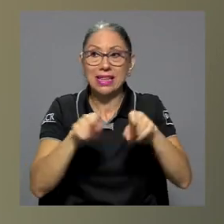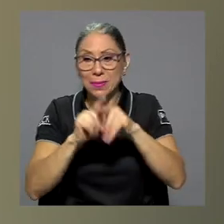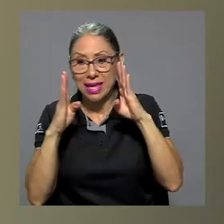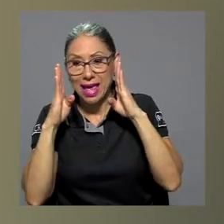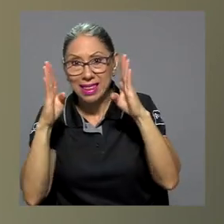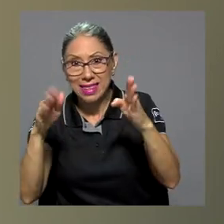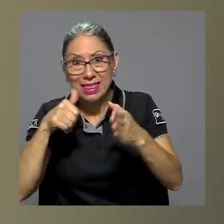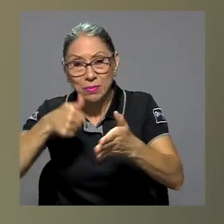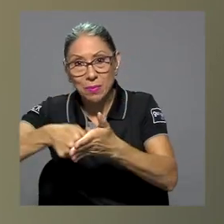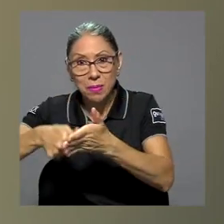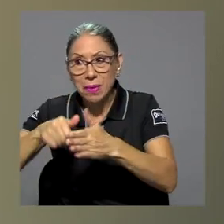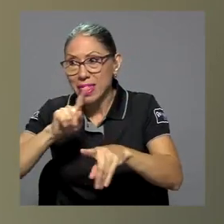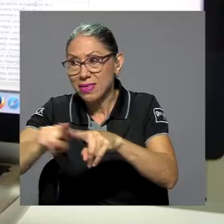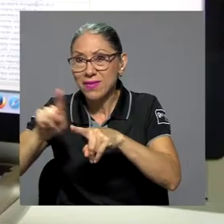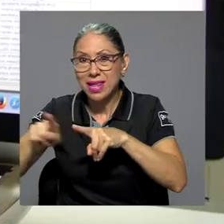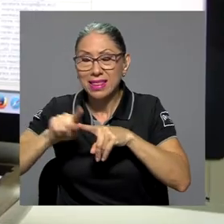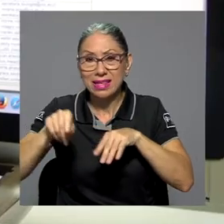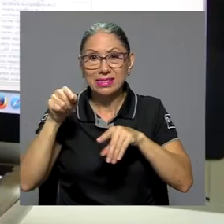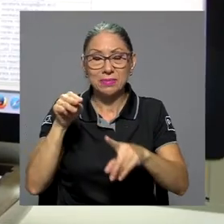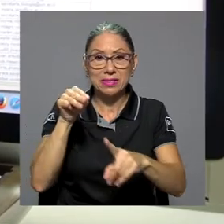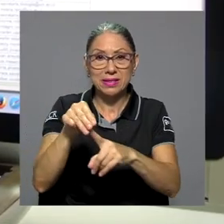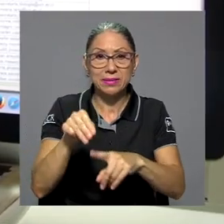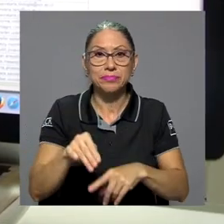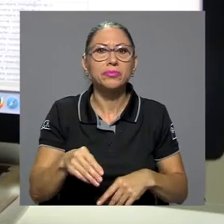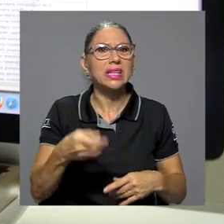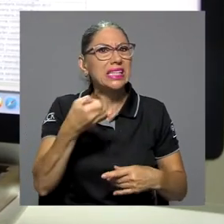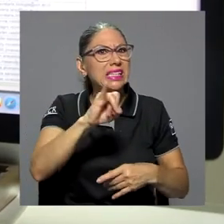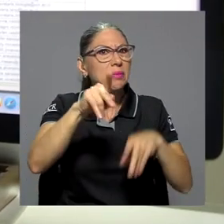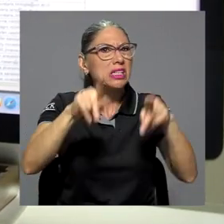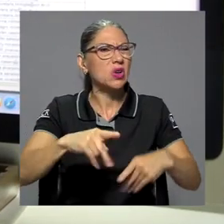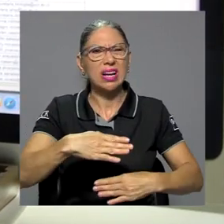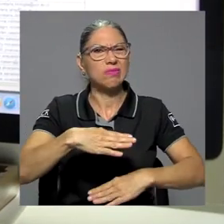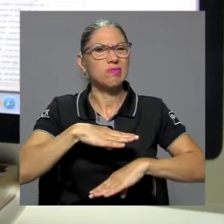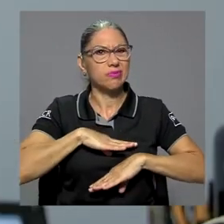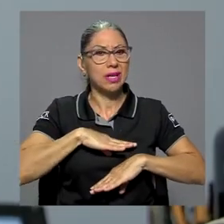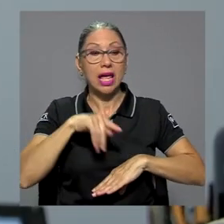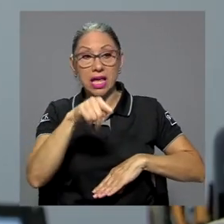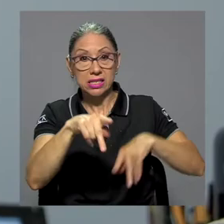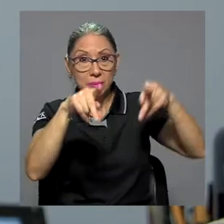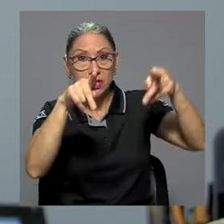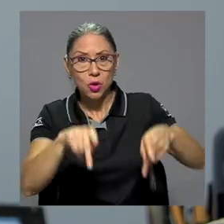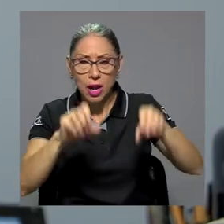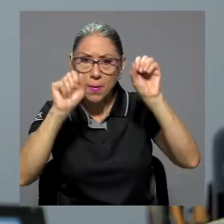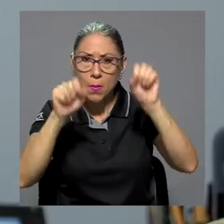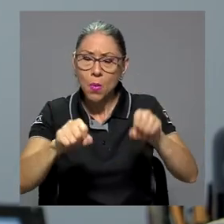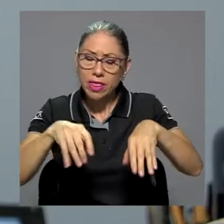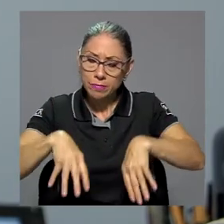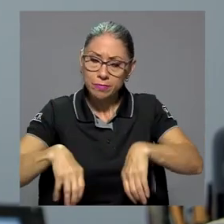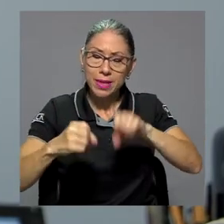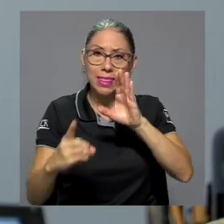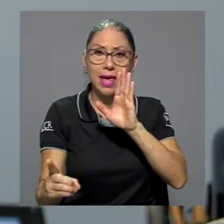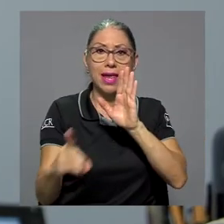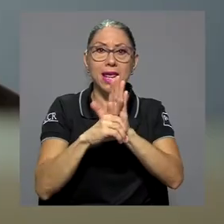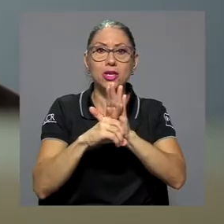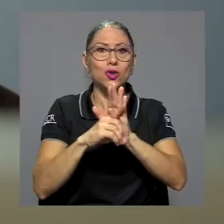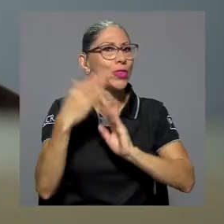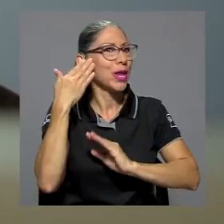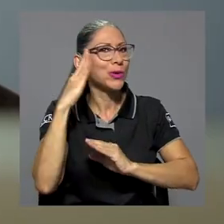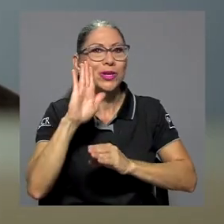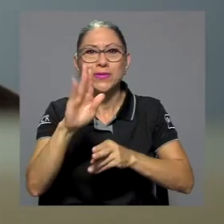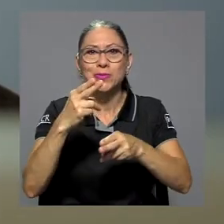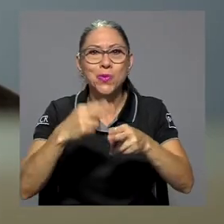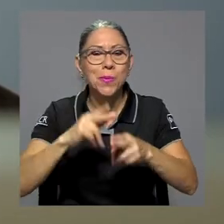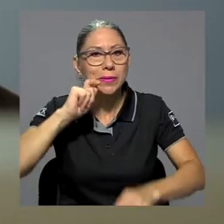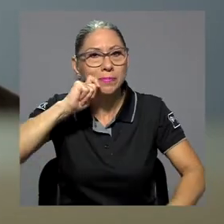tramitar una no conformidad, la persona usuaria podrá acogerse a su derecho de confidencialidad para